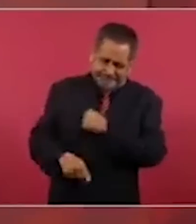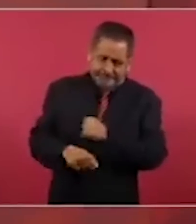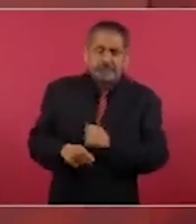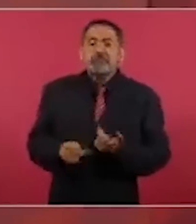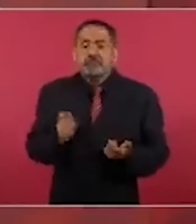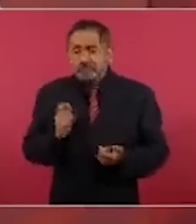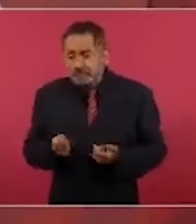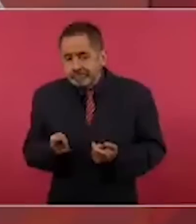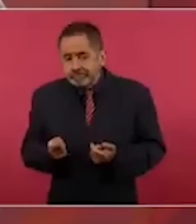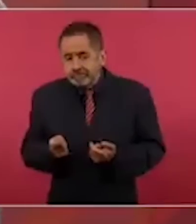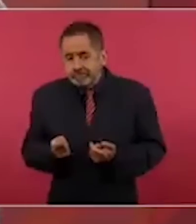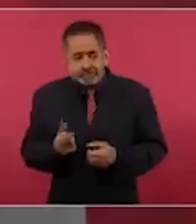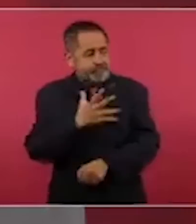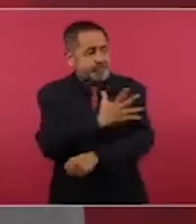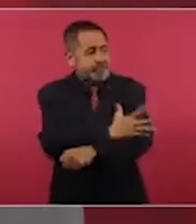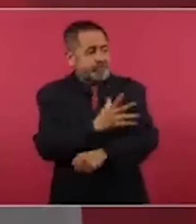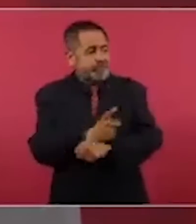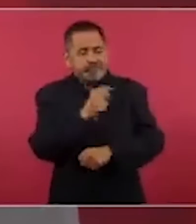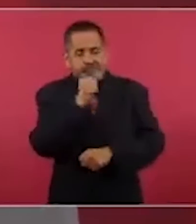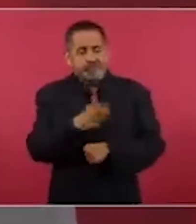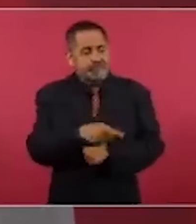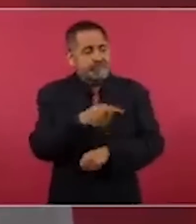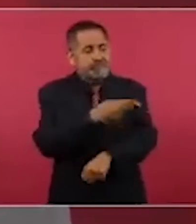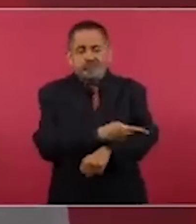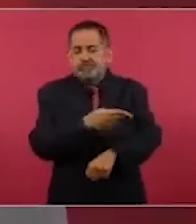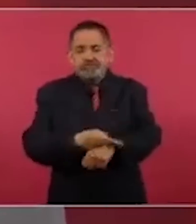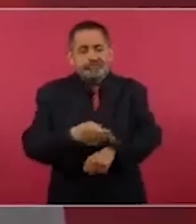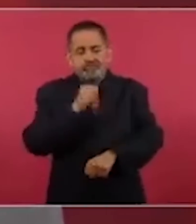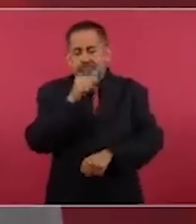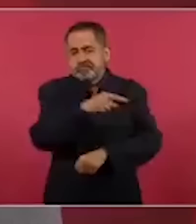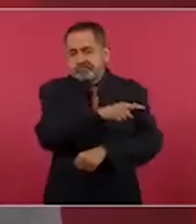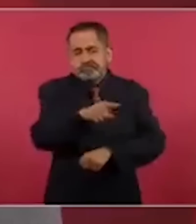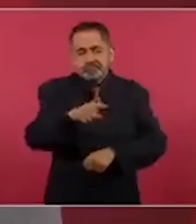deshonestidad de los gobernantes.